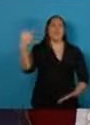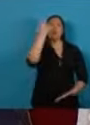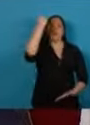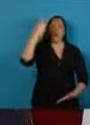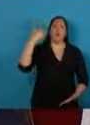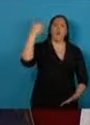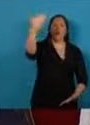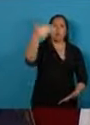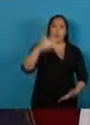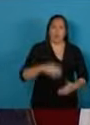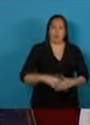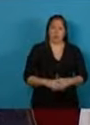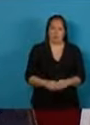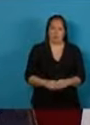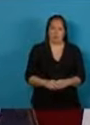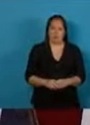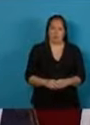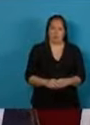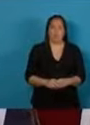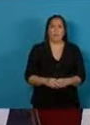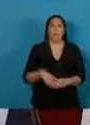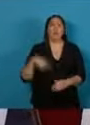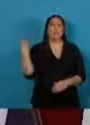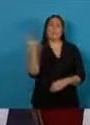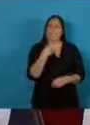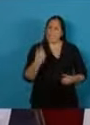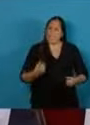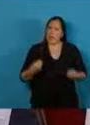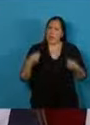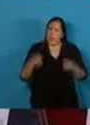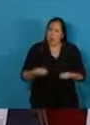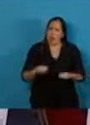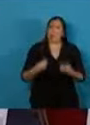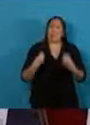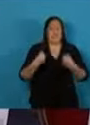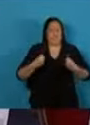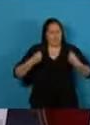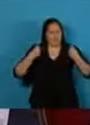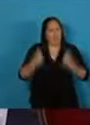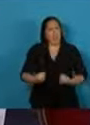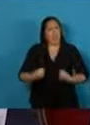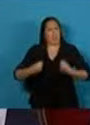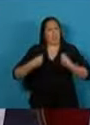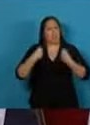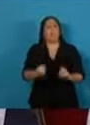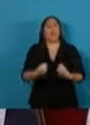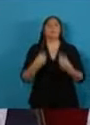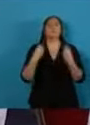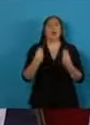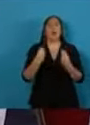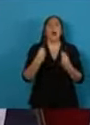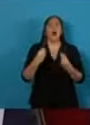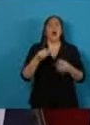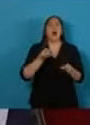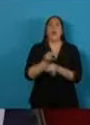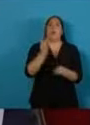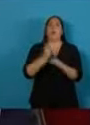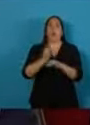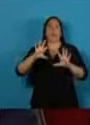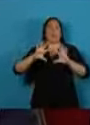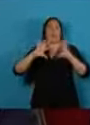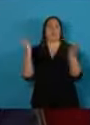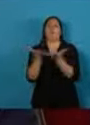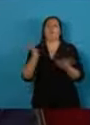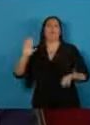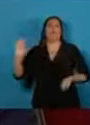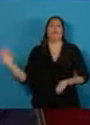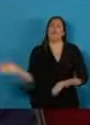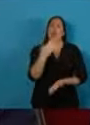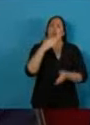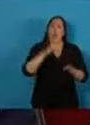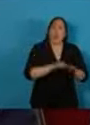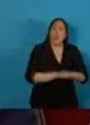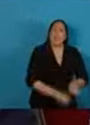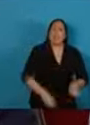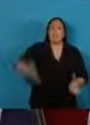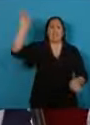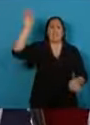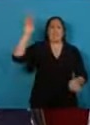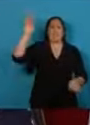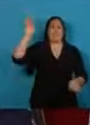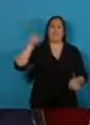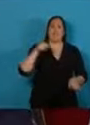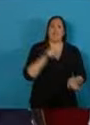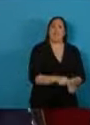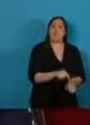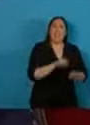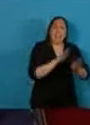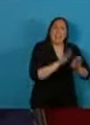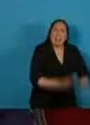pondremos todos los esfuerzos necesarios para universalizar la educación de la primera infancia para que todas